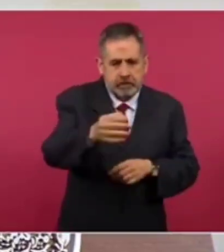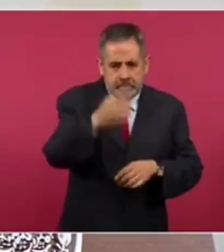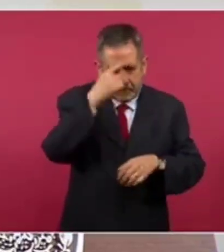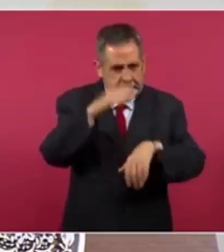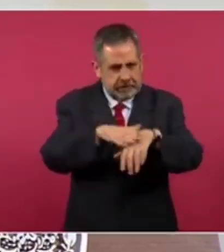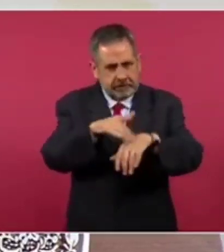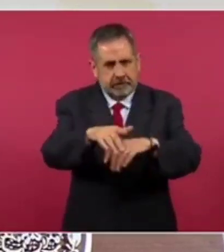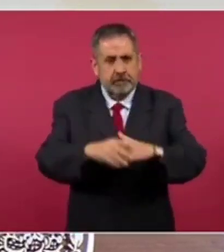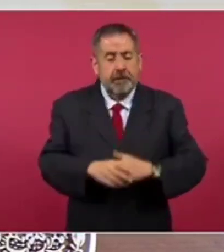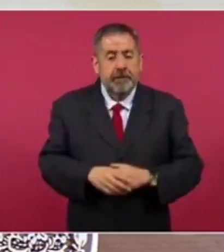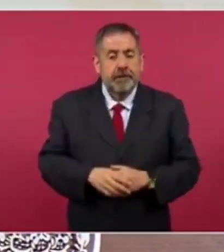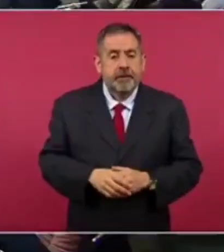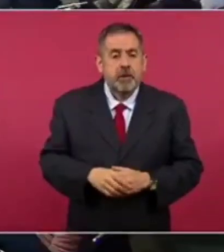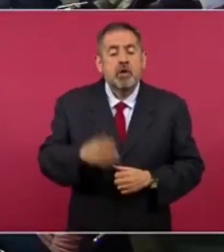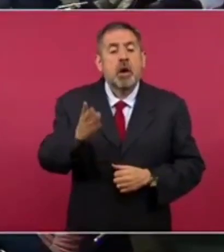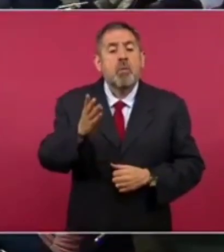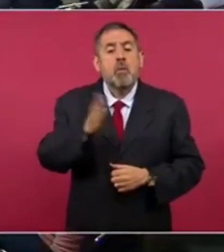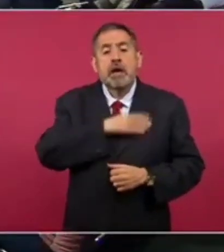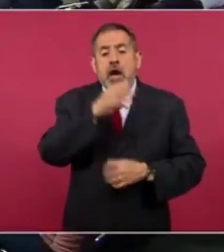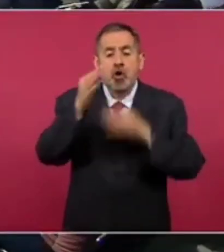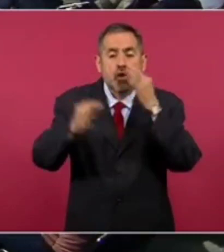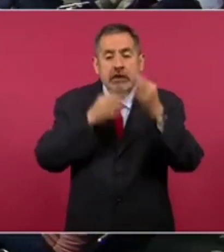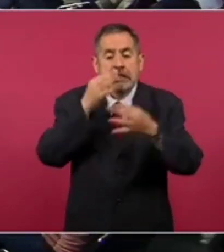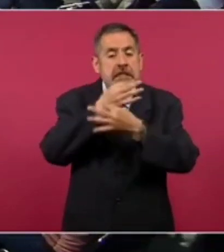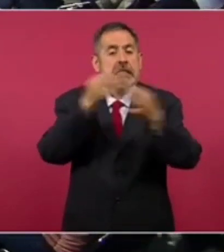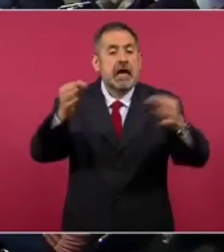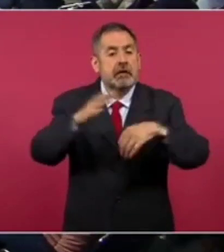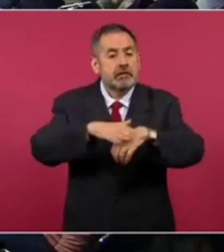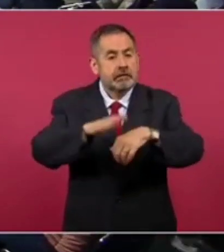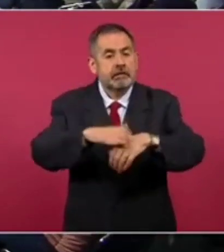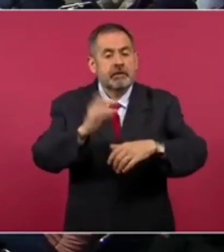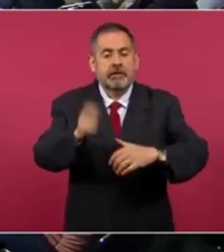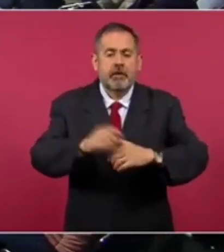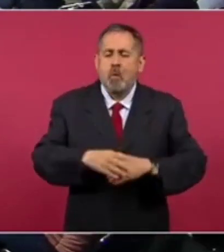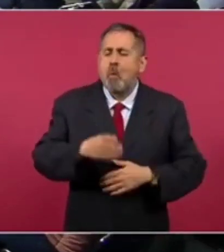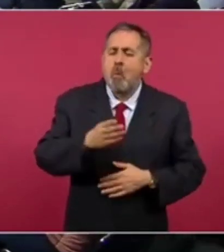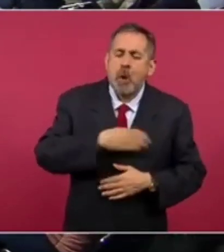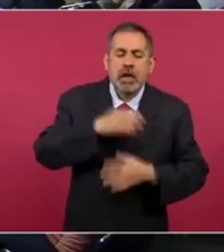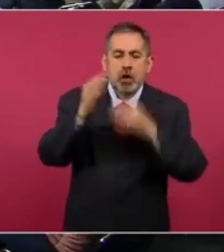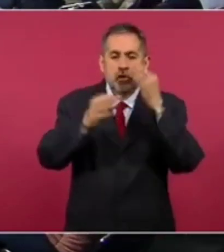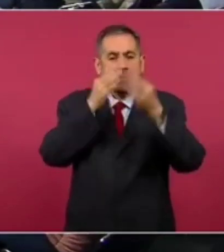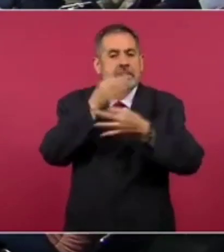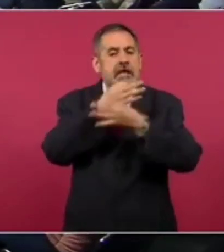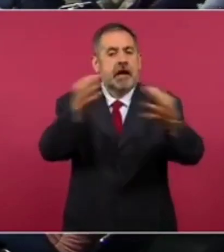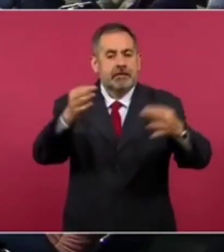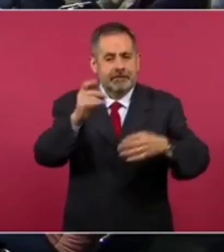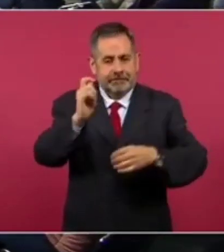Les tenemos una buena noticia, muy buena noticia,